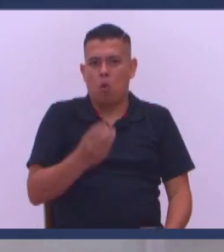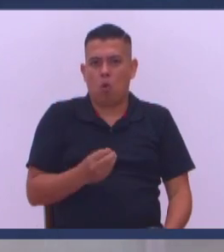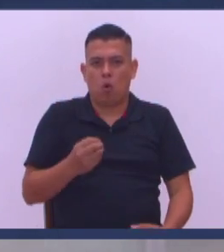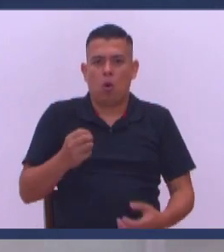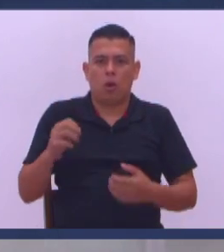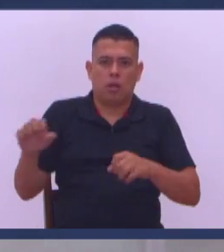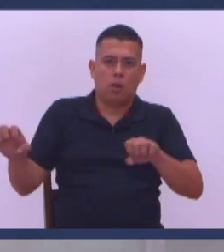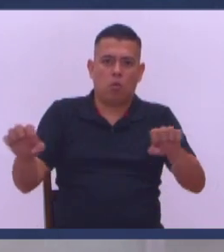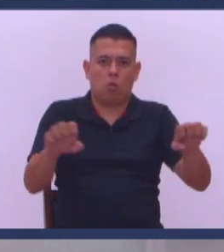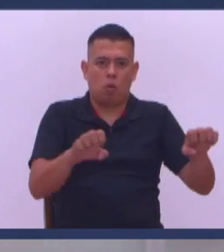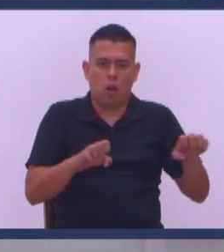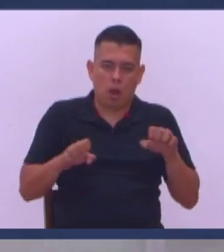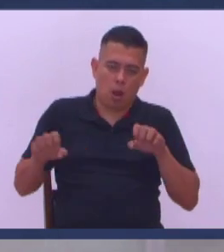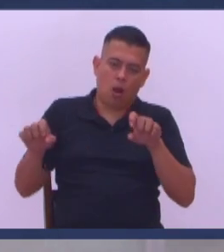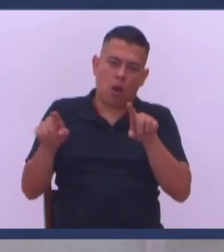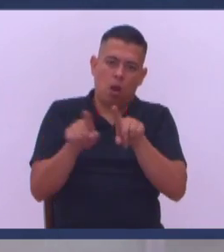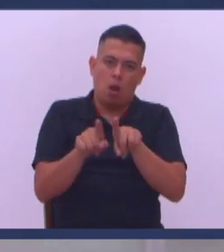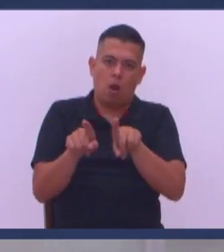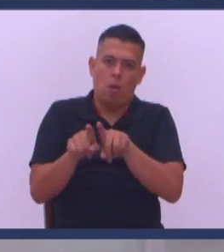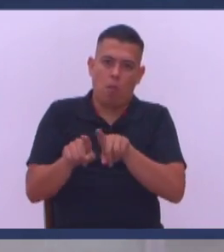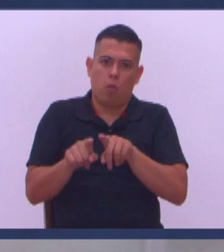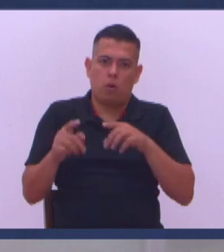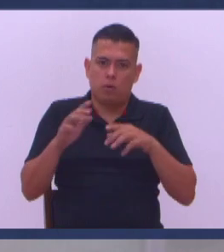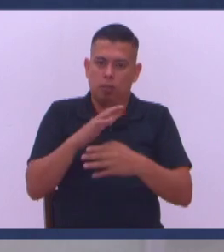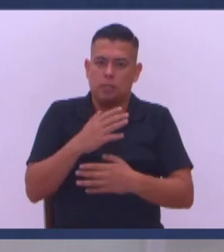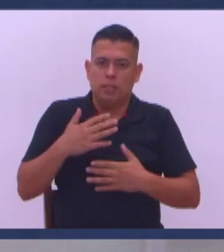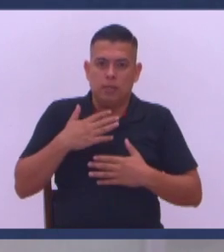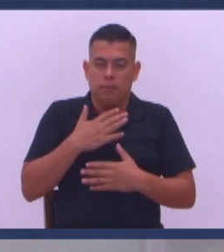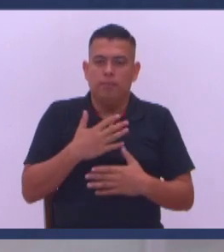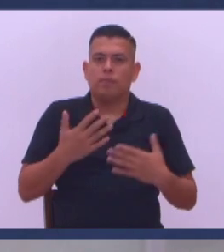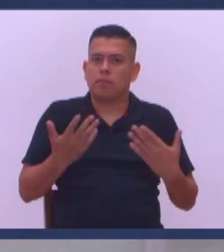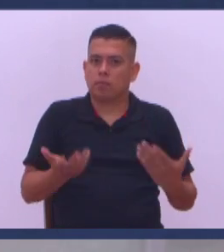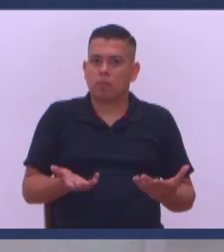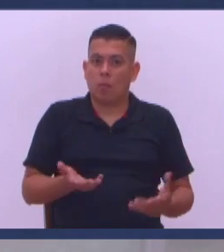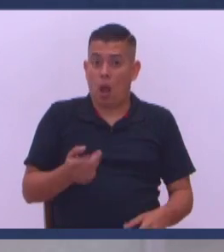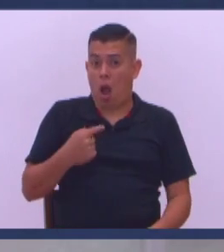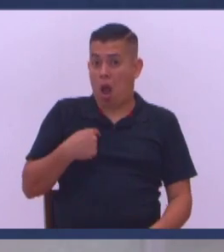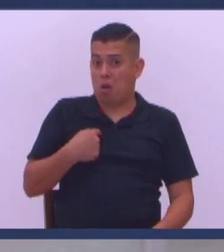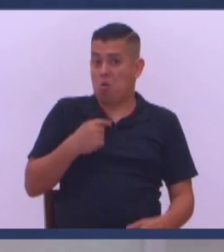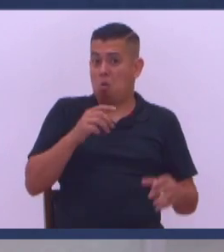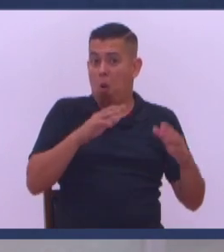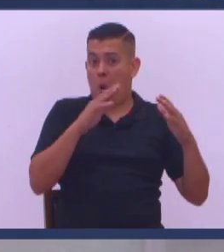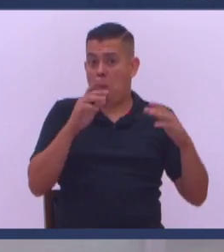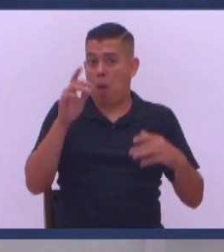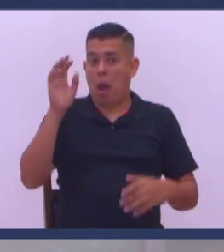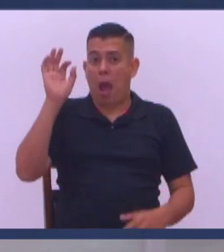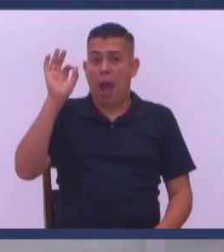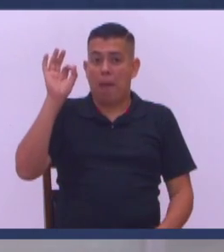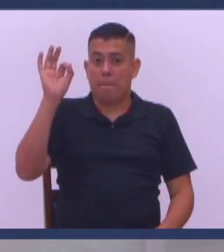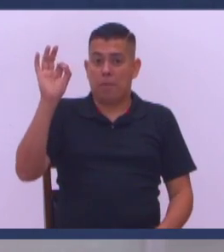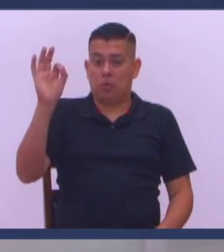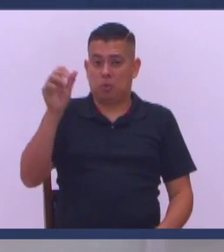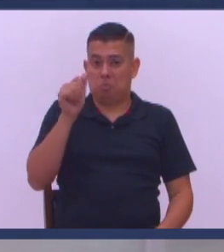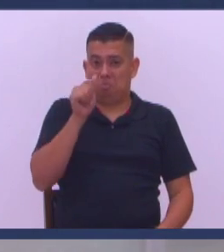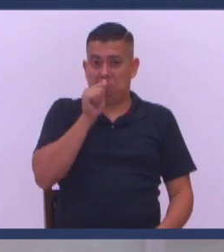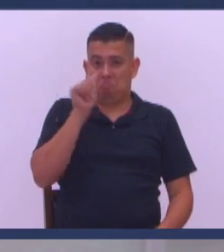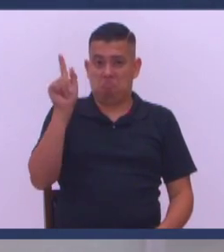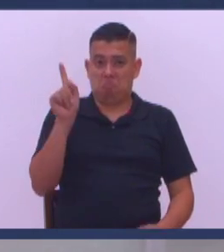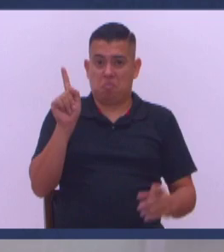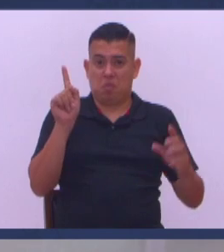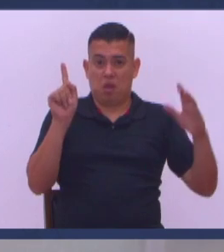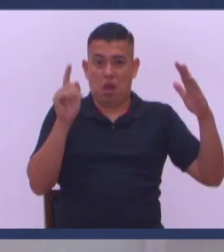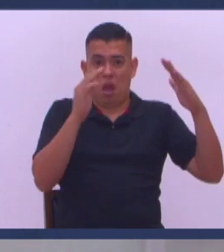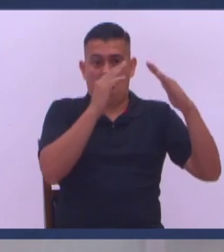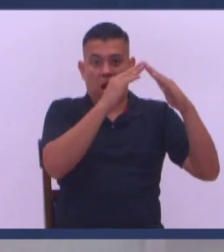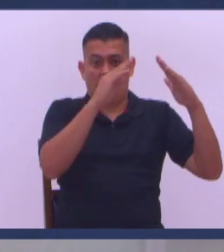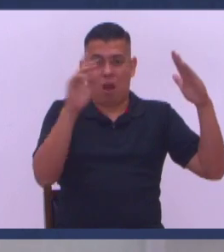Y delicioso es Habitar los hermanos En armonía? ¿Dónde lo dejan? Es que nosotros Tenemos nuestro pastor privado A mí me dan No puedo decir la